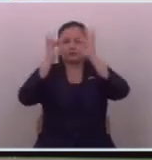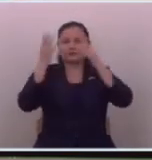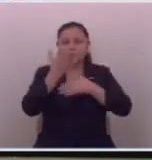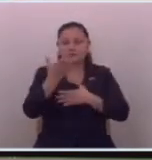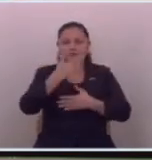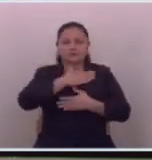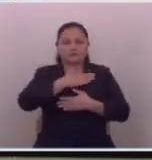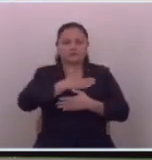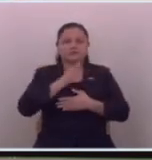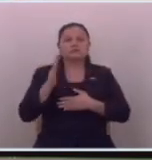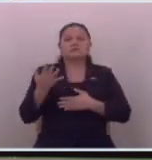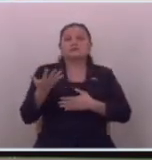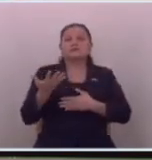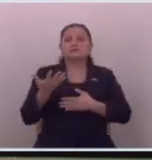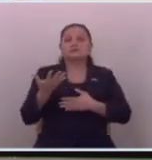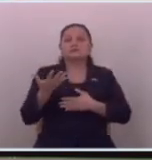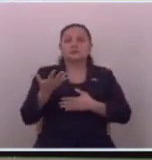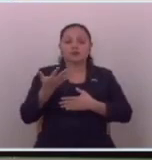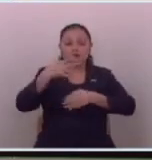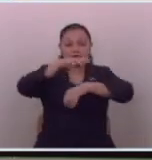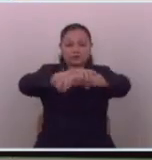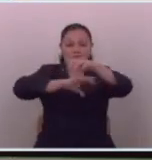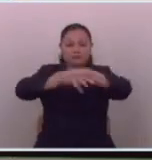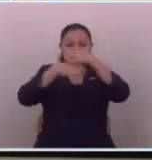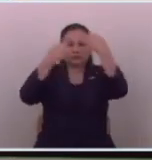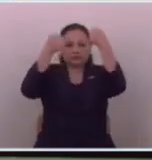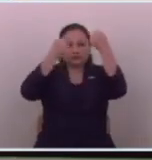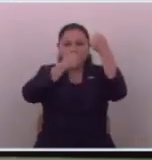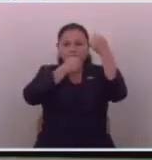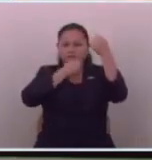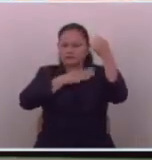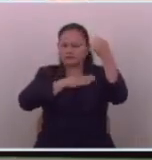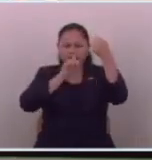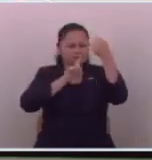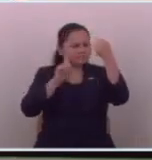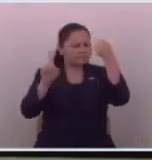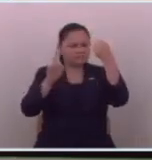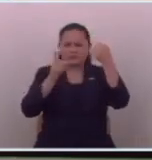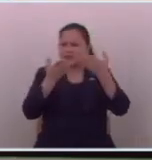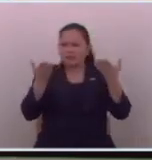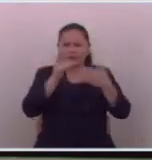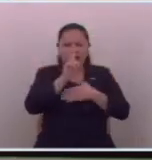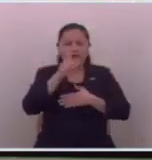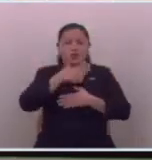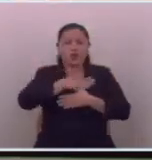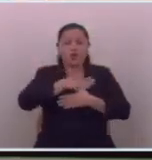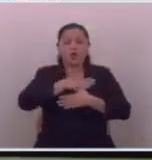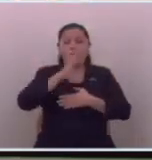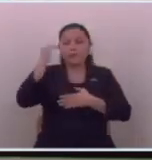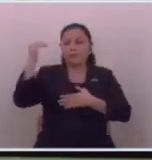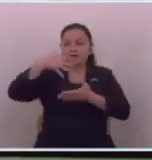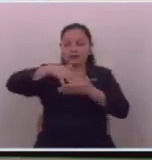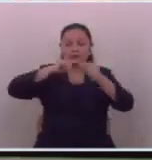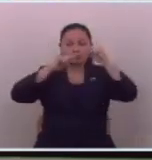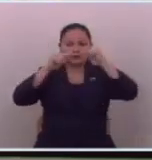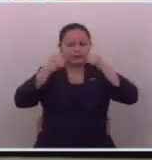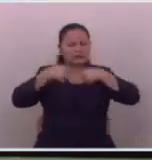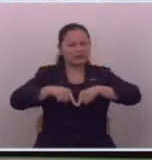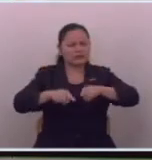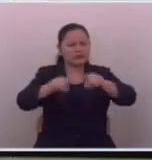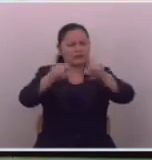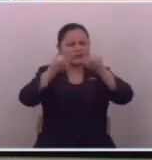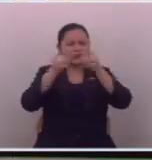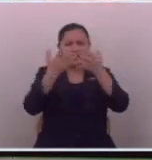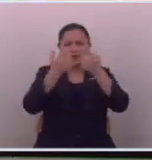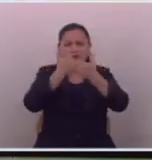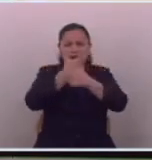tienen es que metan preso un periodista nosotros no lo vamos a hacer vivimos un país democrático sigan diciendo